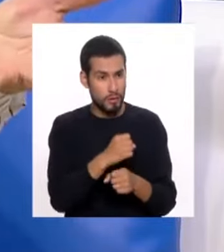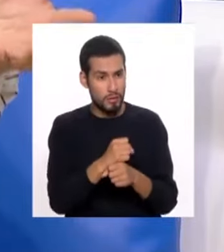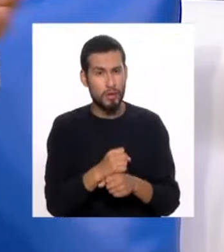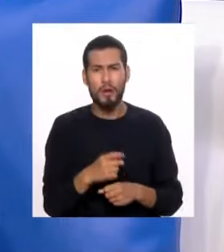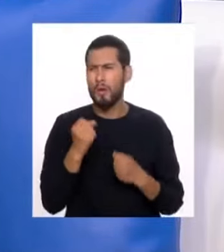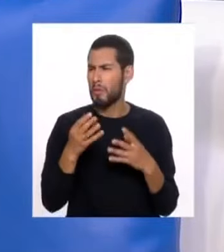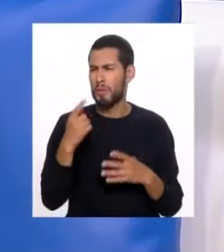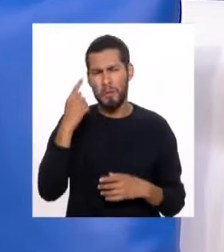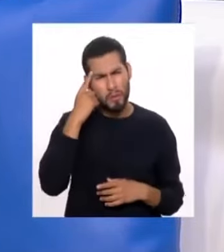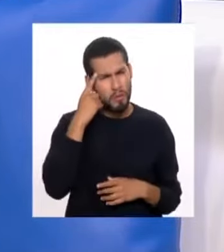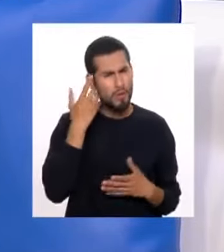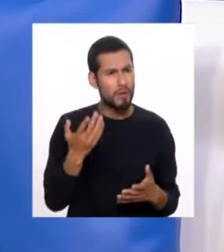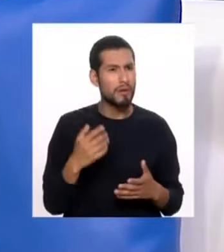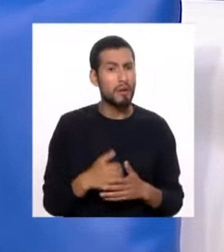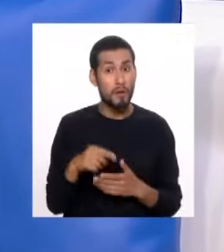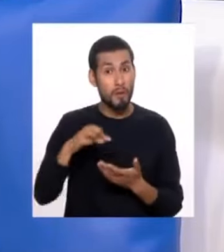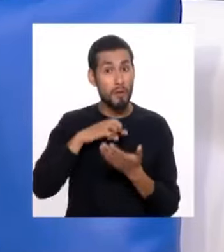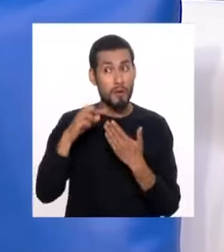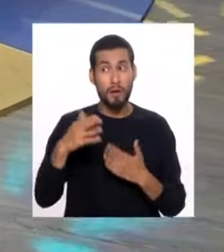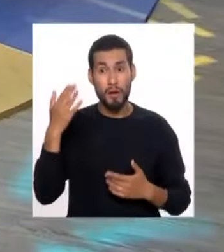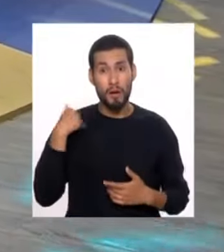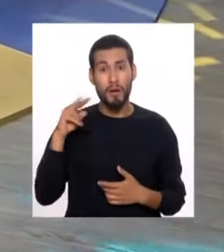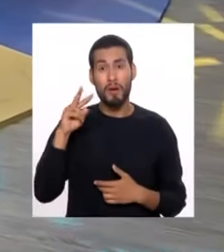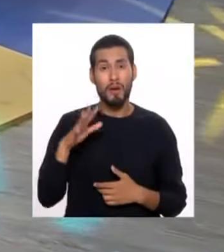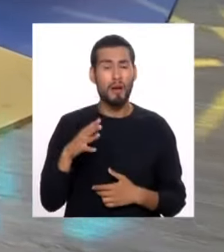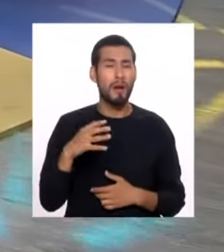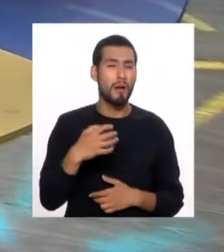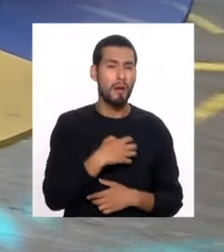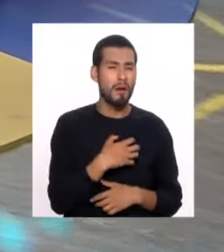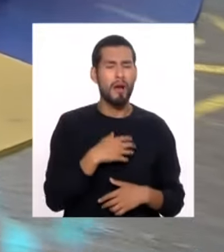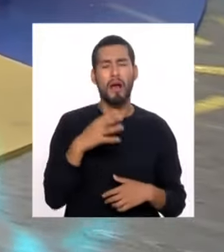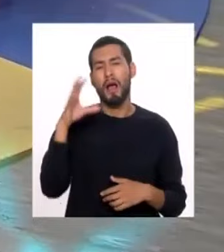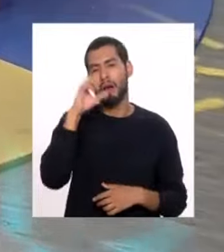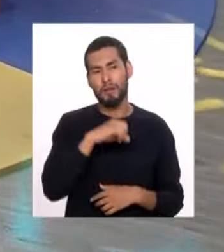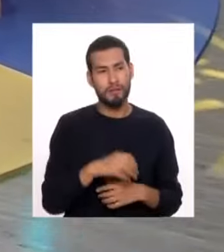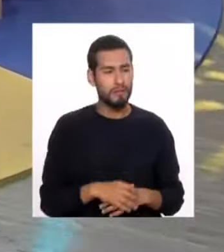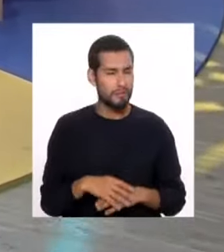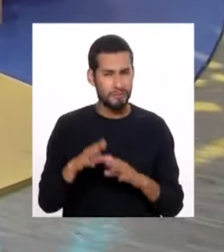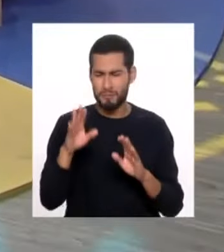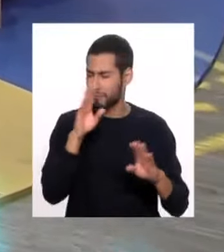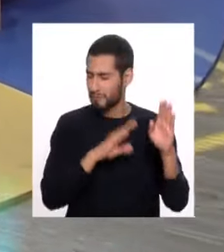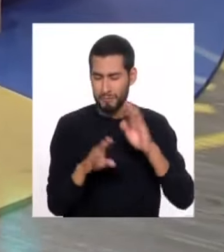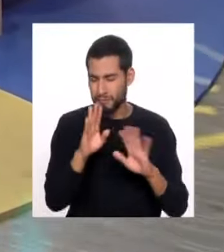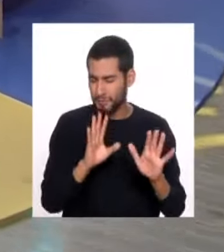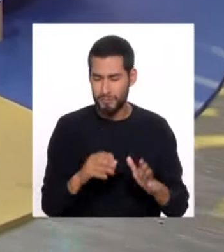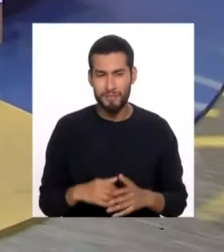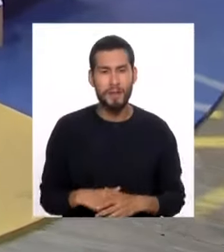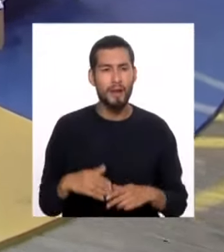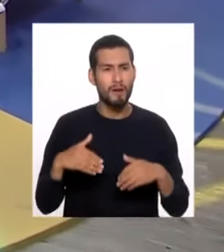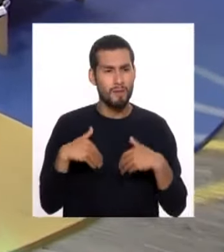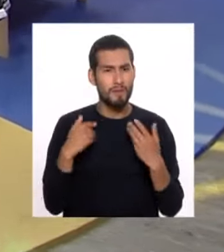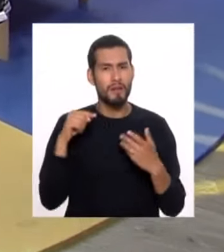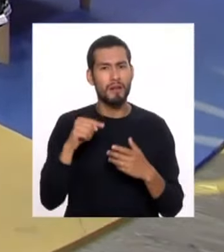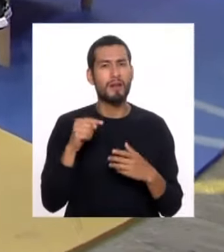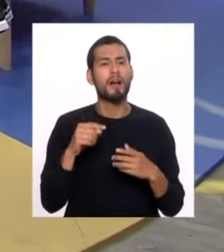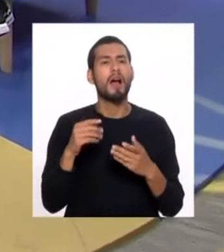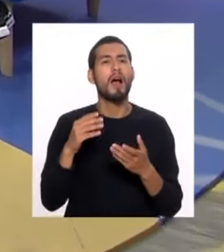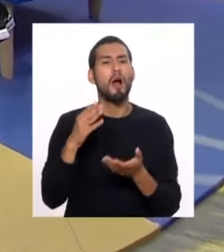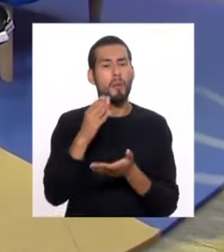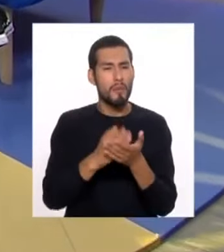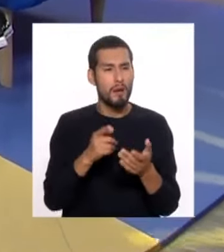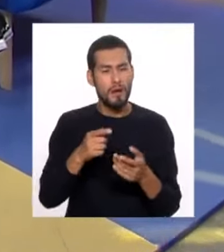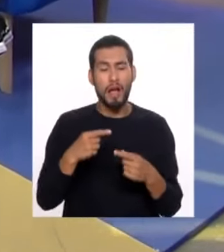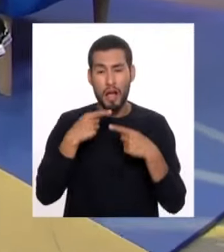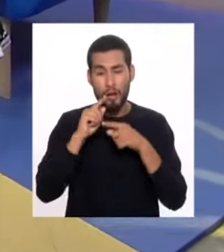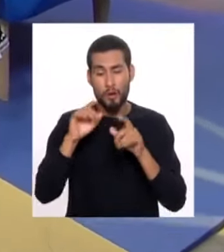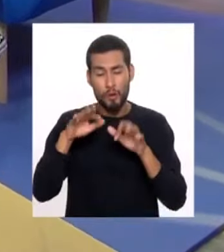Ahora muchos dirán, oye, vi el programa el 25 de mayo, ZUNAT. claro. No hay ningún inconveniente. Ya lo puede solicitar de parte. Haga